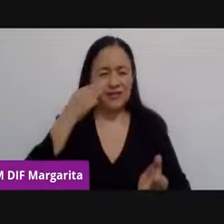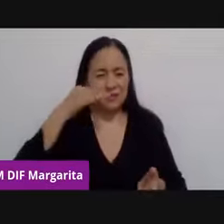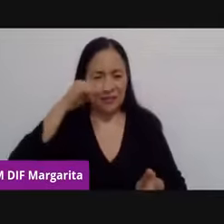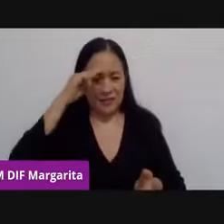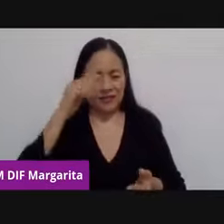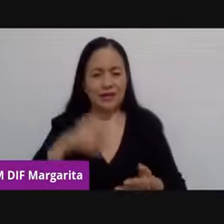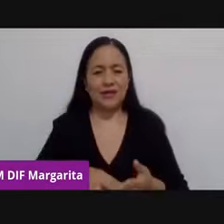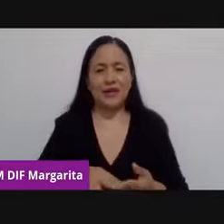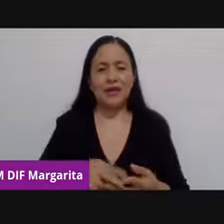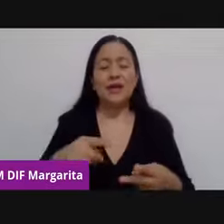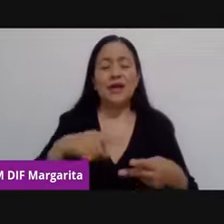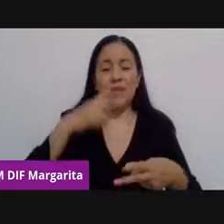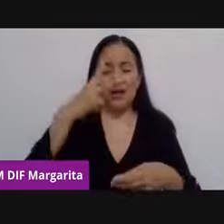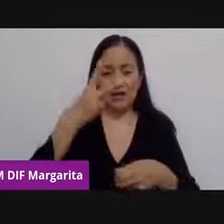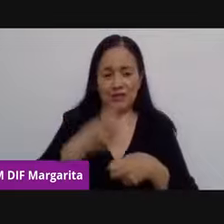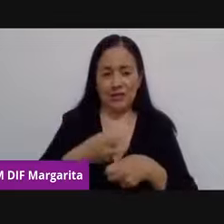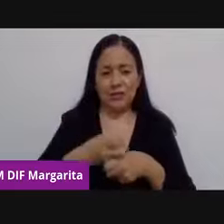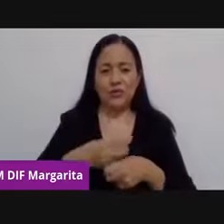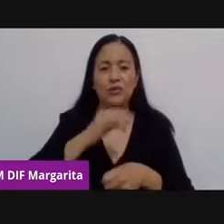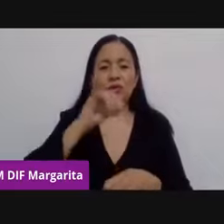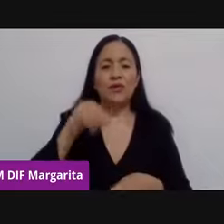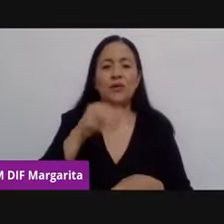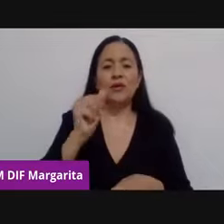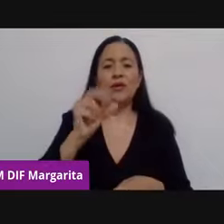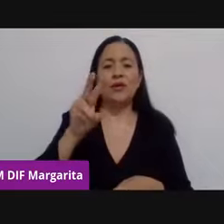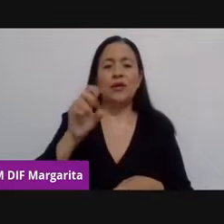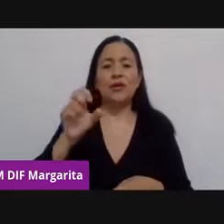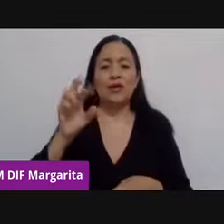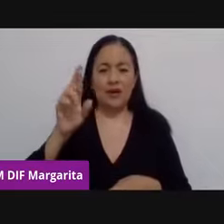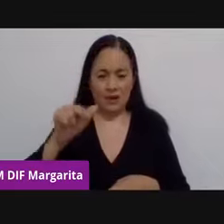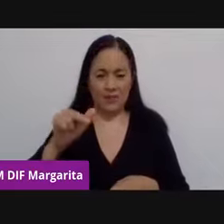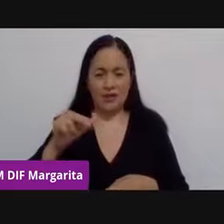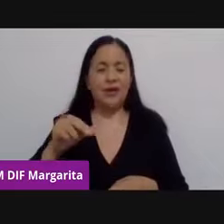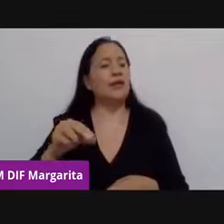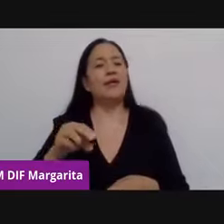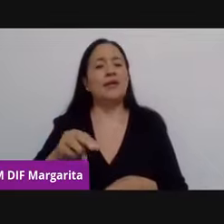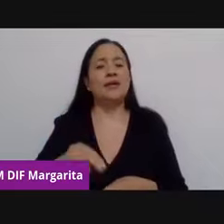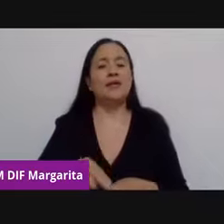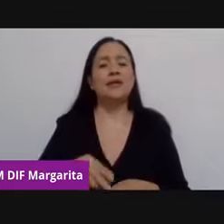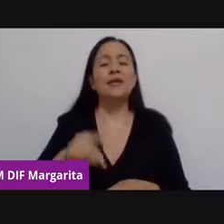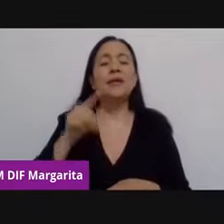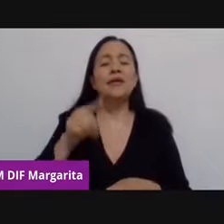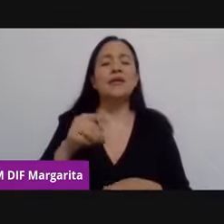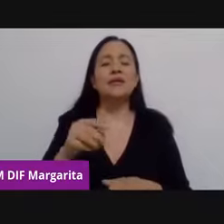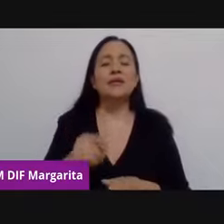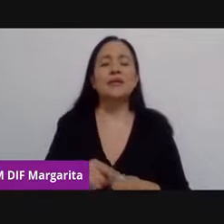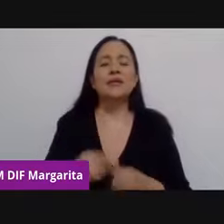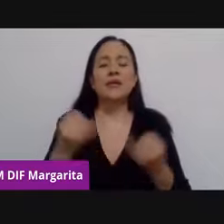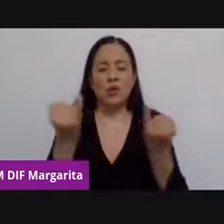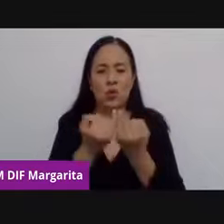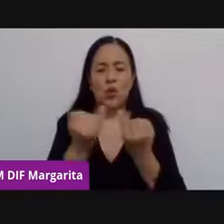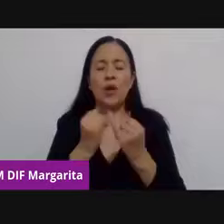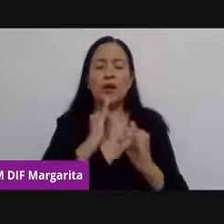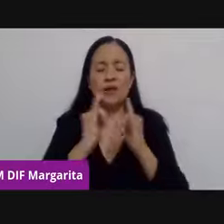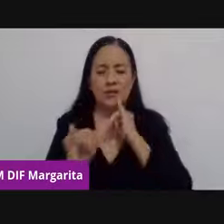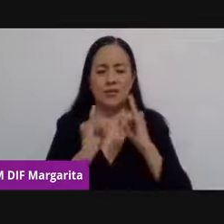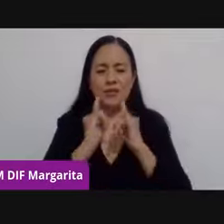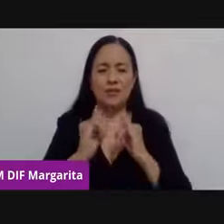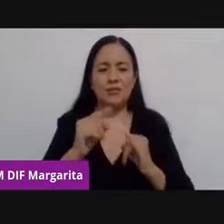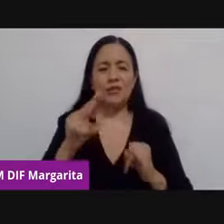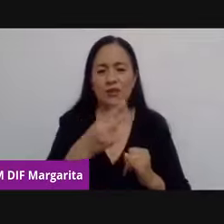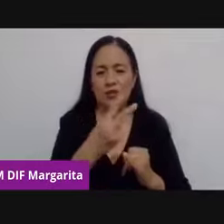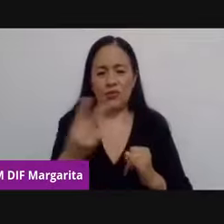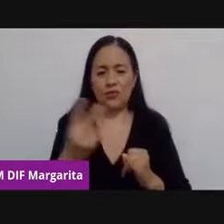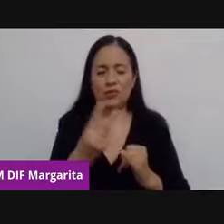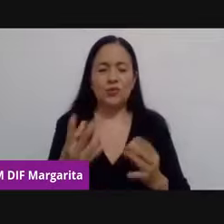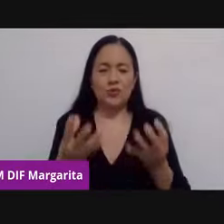Y en el segundo bloque estará Javier Manuel Martínez Camacho, quien compartirá este servicio de